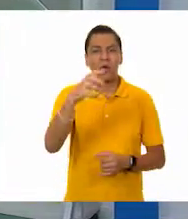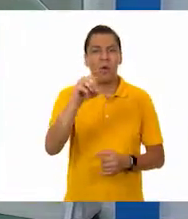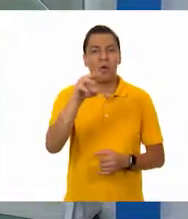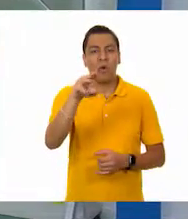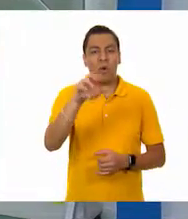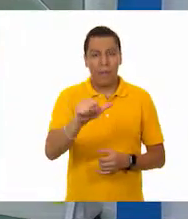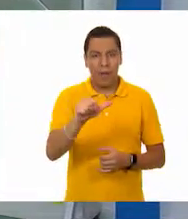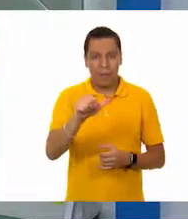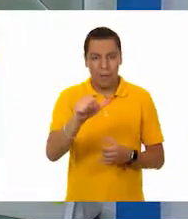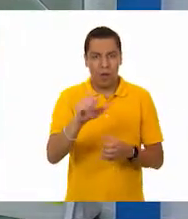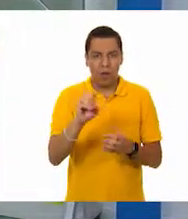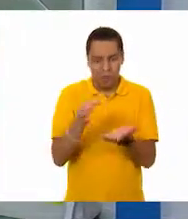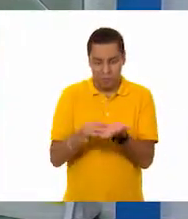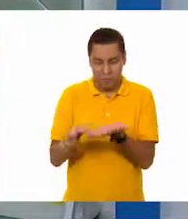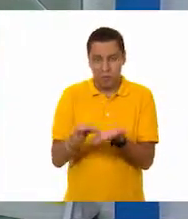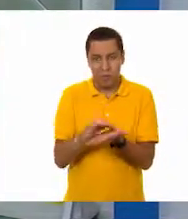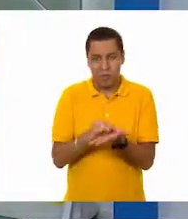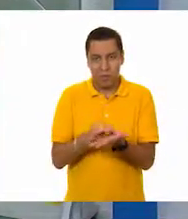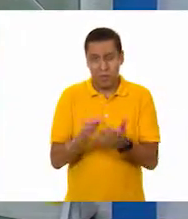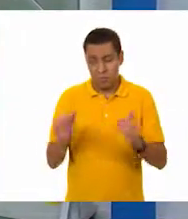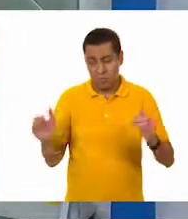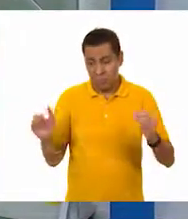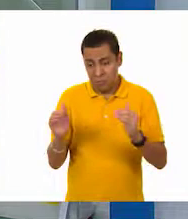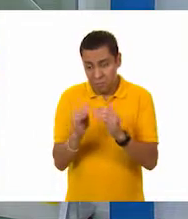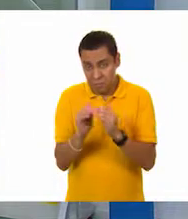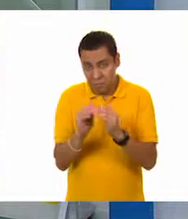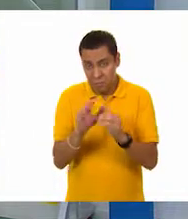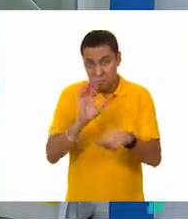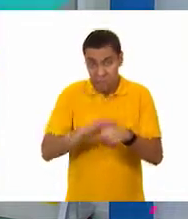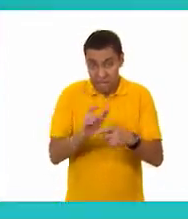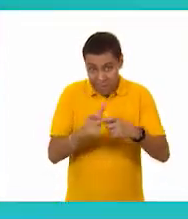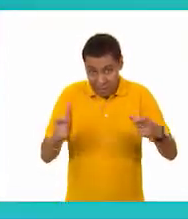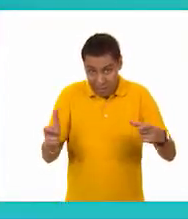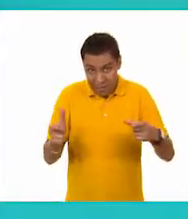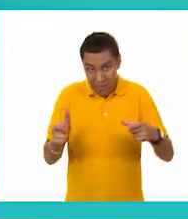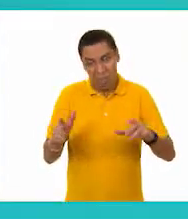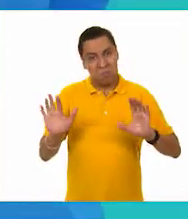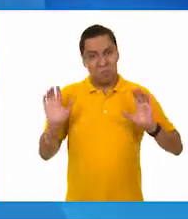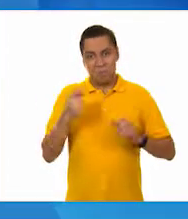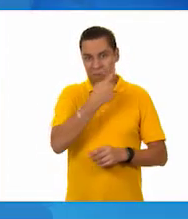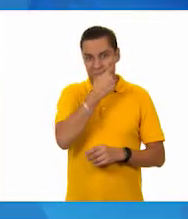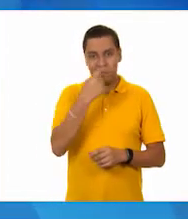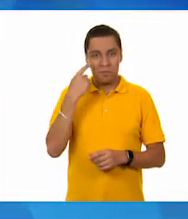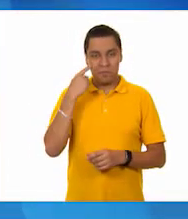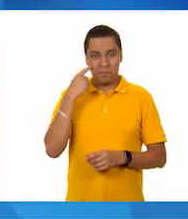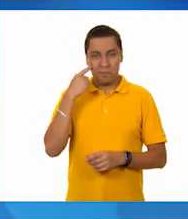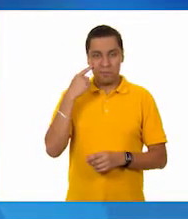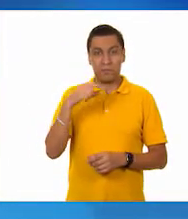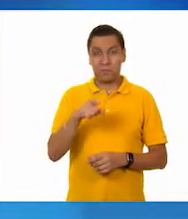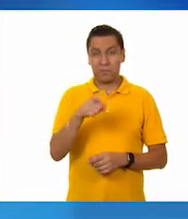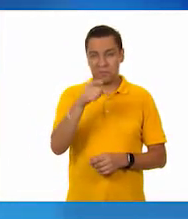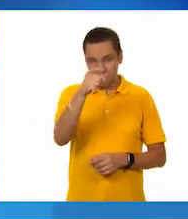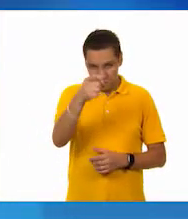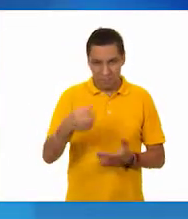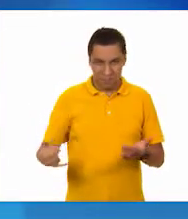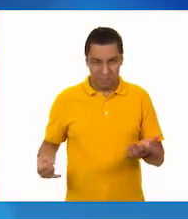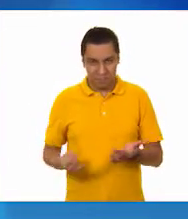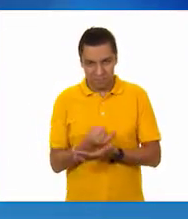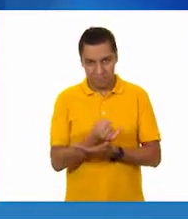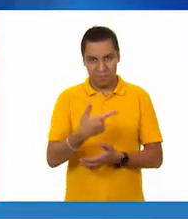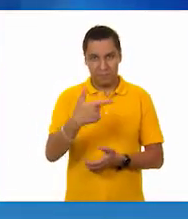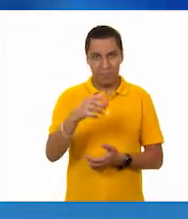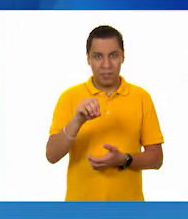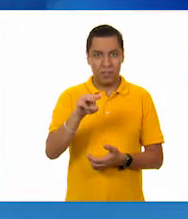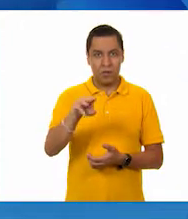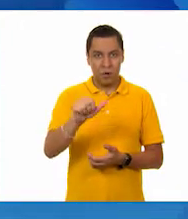y también algunos frijoles, porque puede ser que su goma sea un poco más pequeña. Pero por el momento, aquellos que decidieron que la